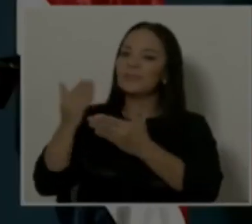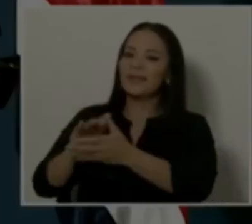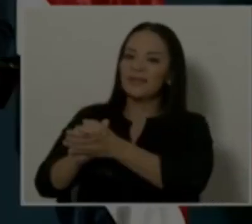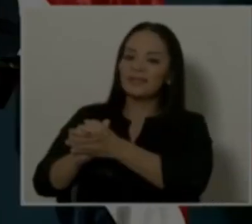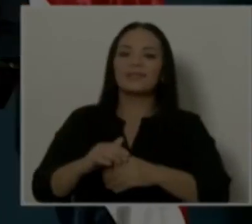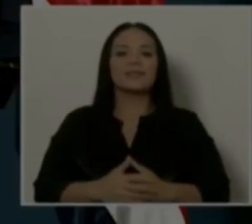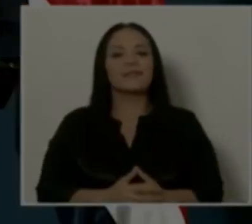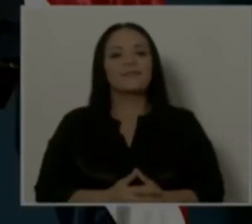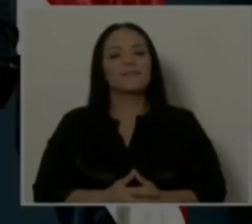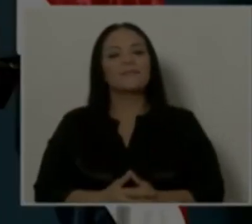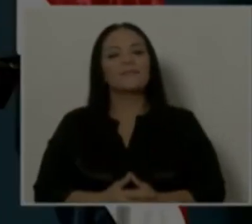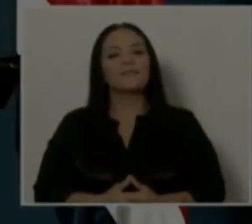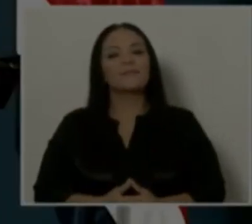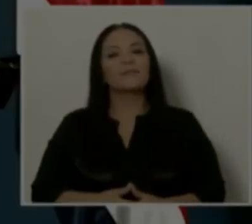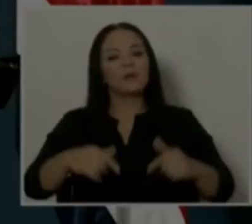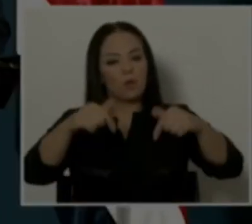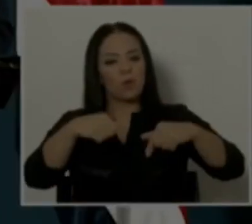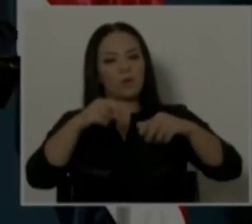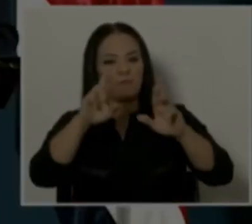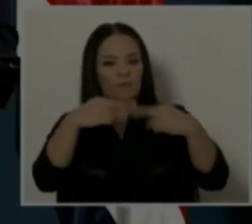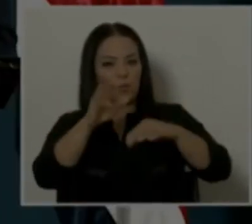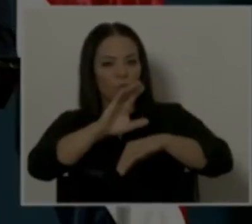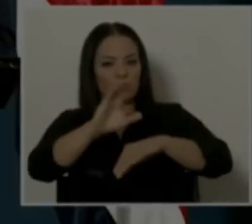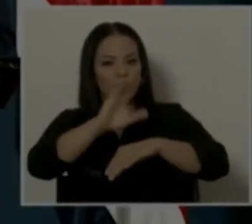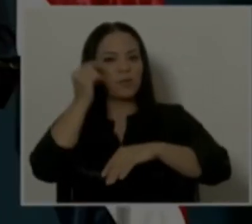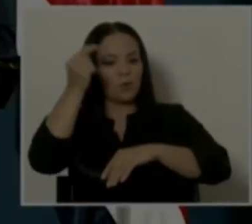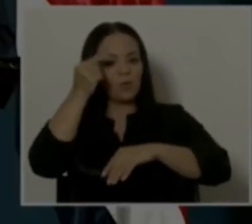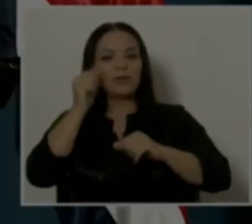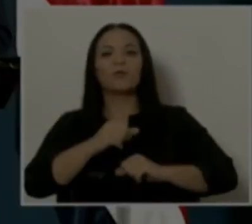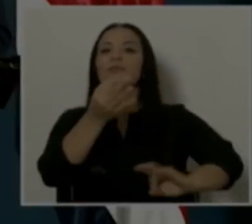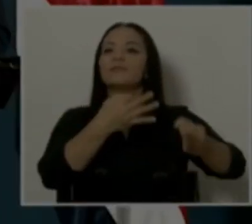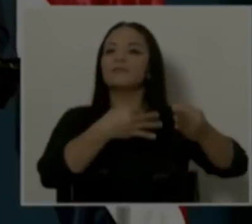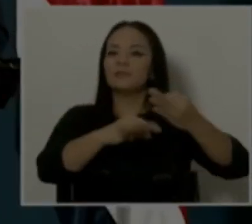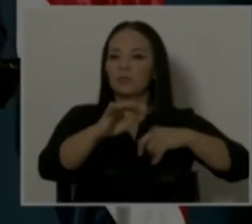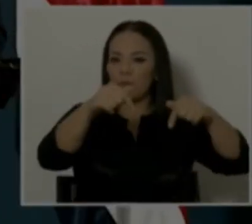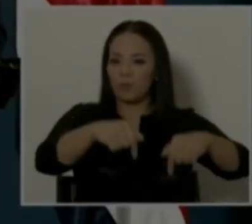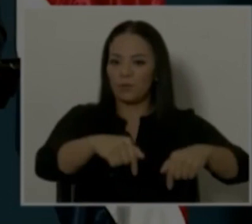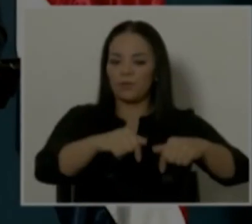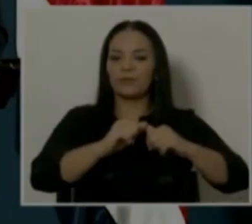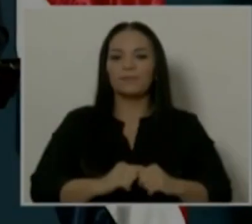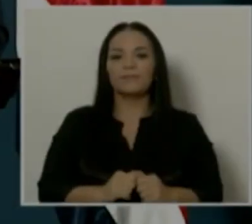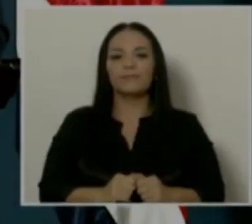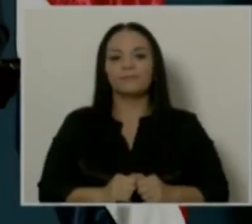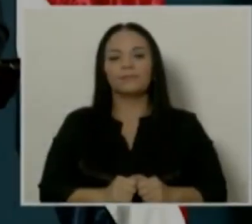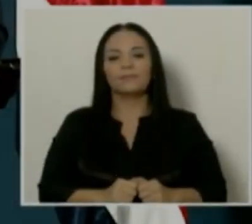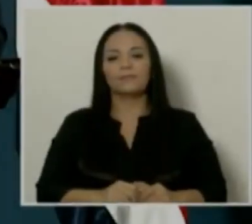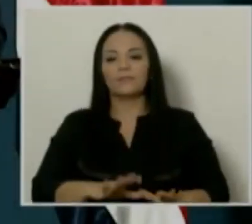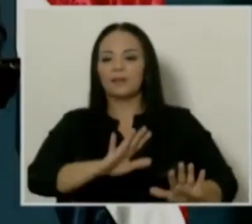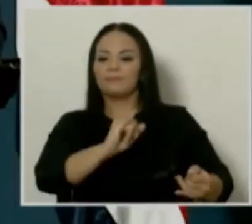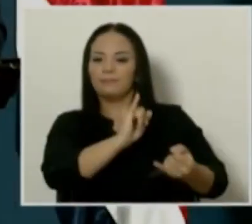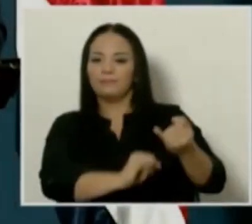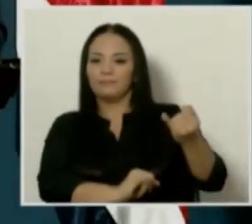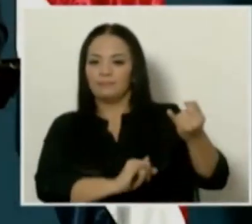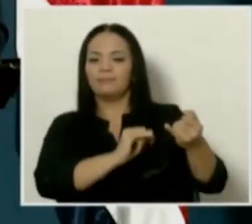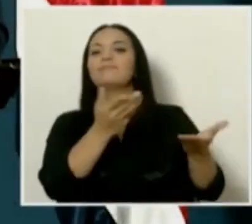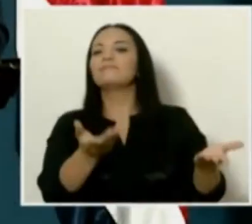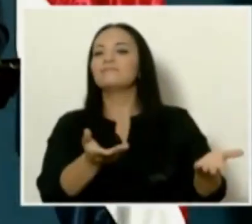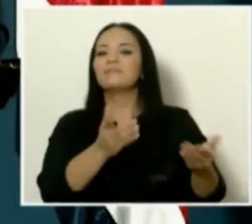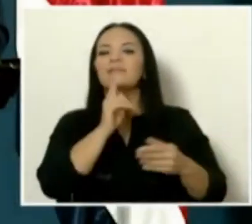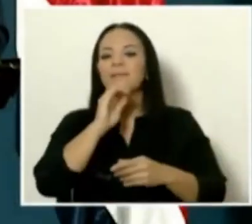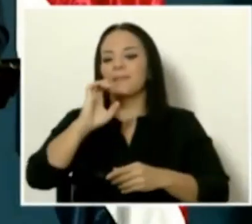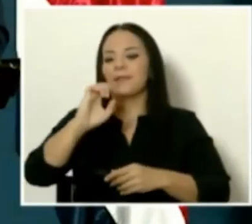El Consejo de Gobierno destituyó hoy o prescindió de los servicios del